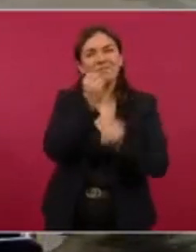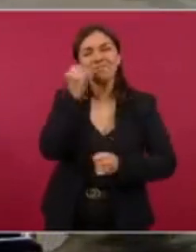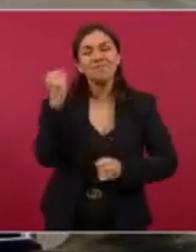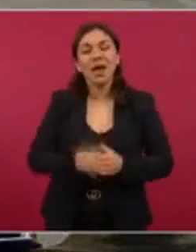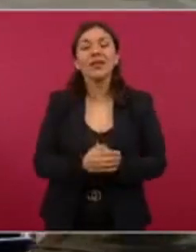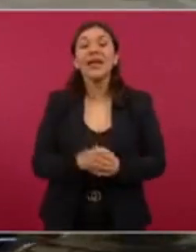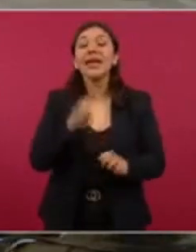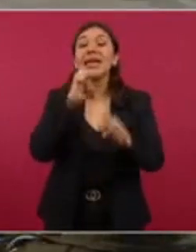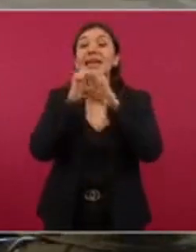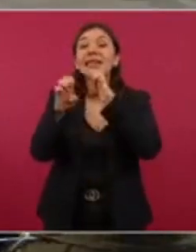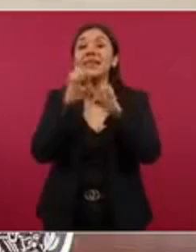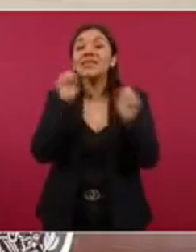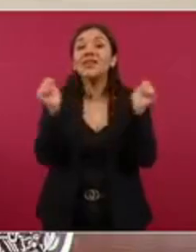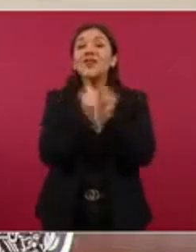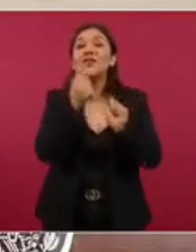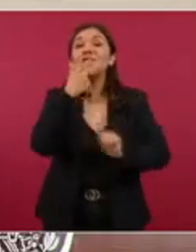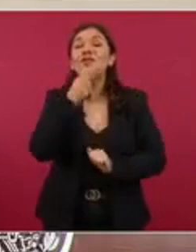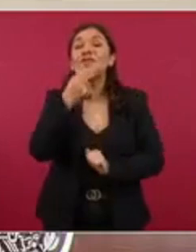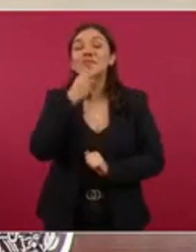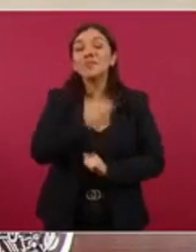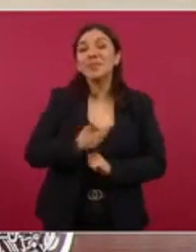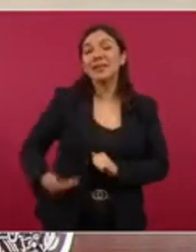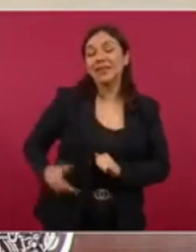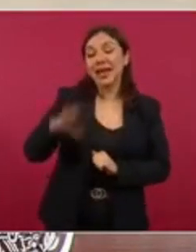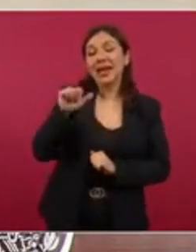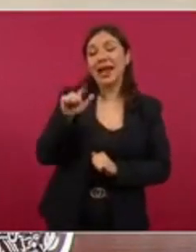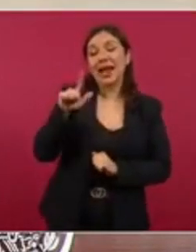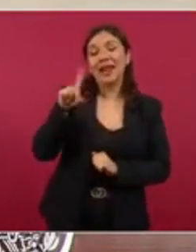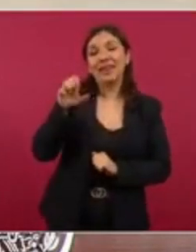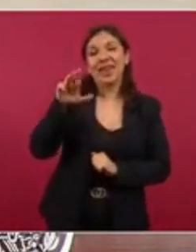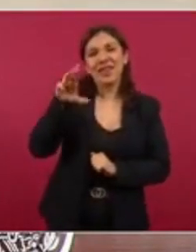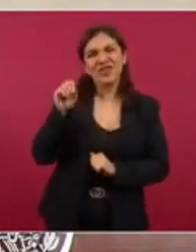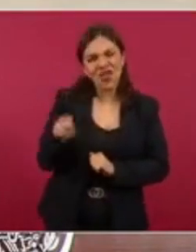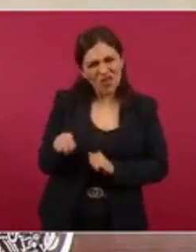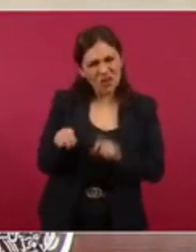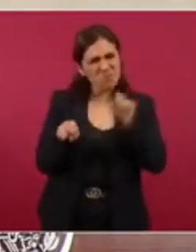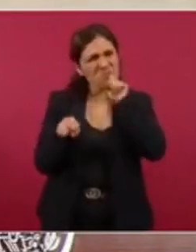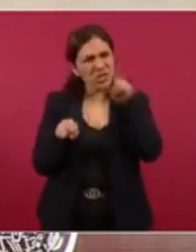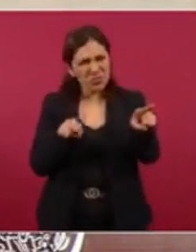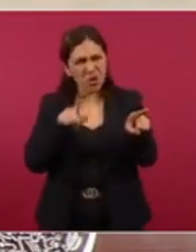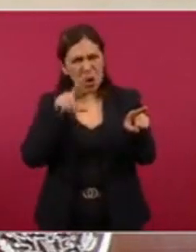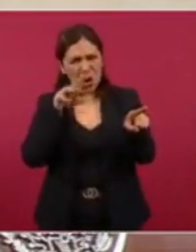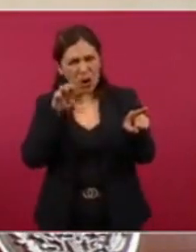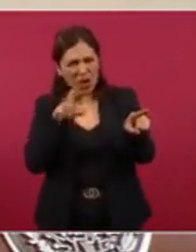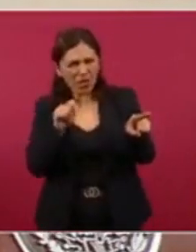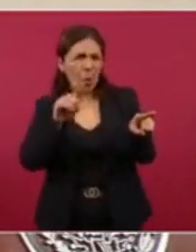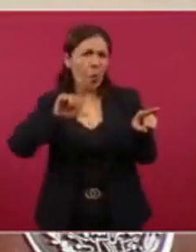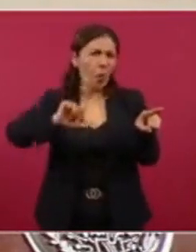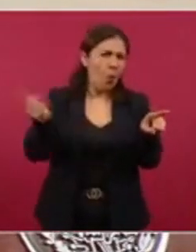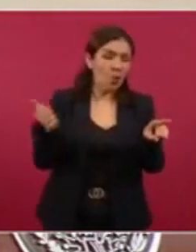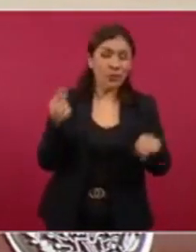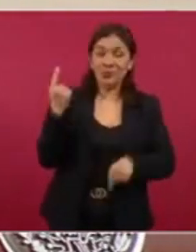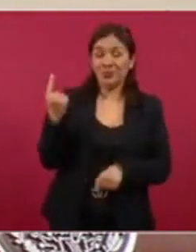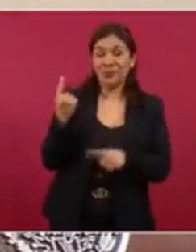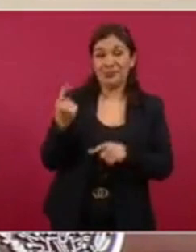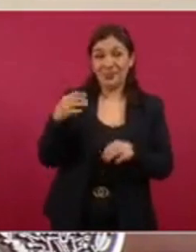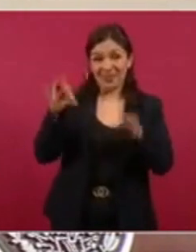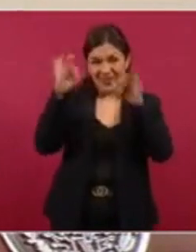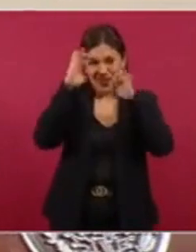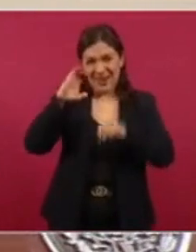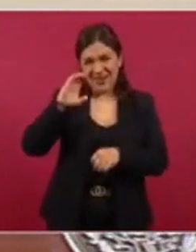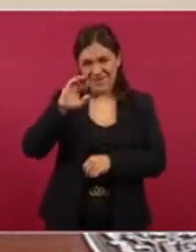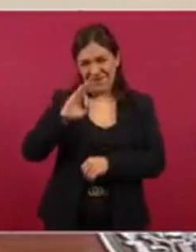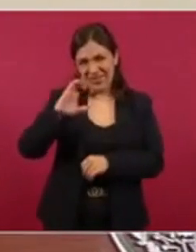entrevista a Calderón, no sé si él o otro periodista, y Calderón dice, si